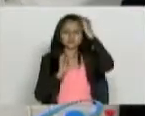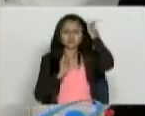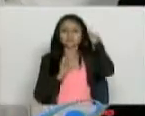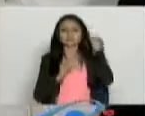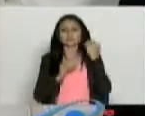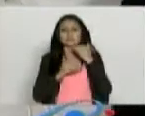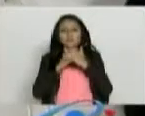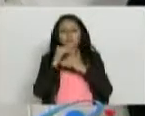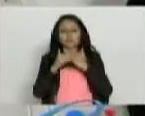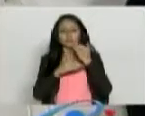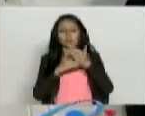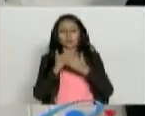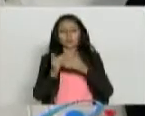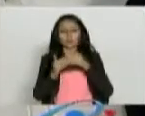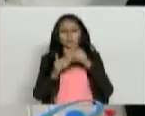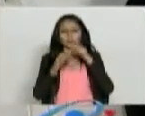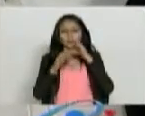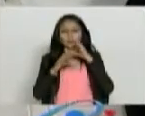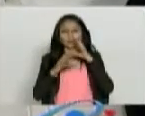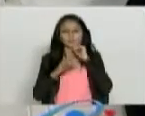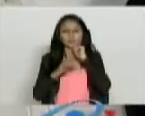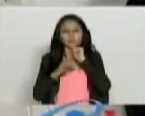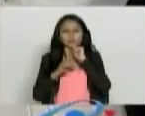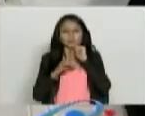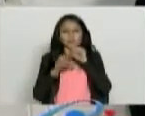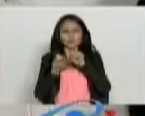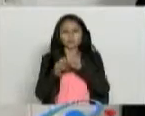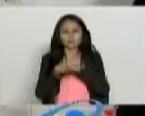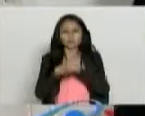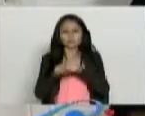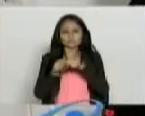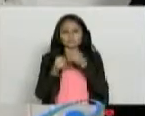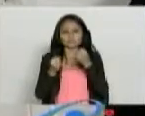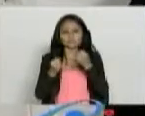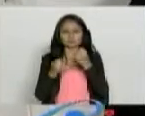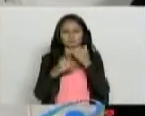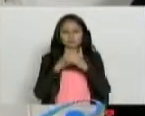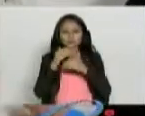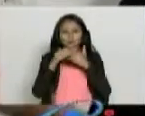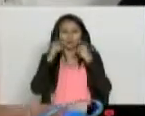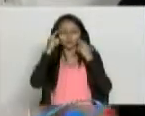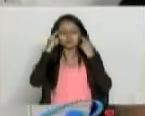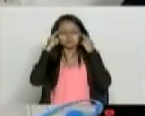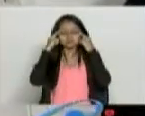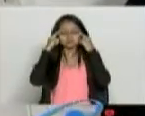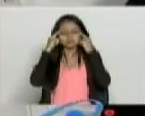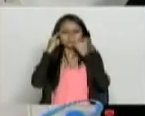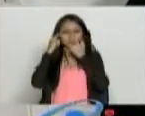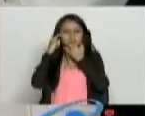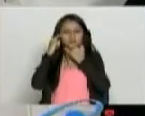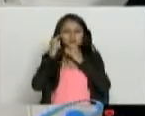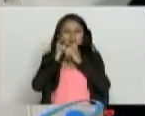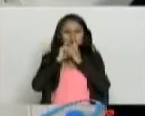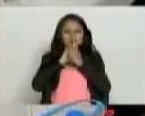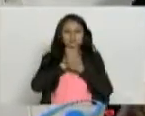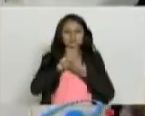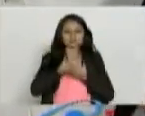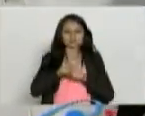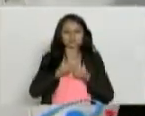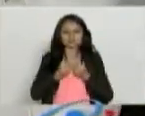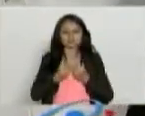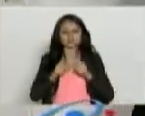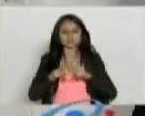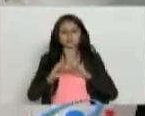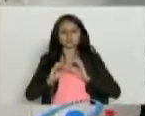digamos, degenerativa del sistema neurológico que afecta al sistema muscular. ¿Por qué está en silla de ruedas? Porque empezó